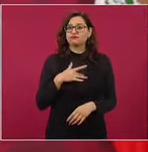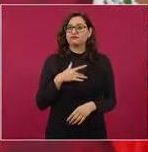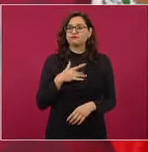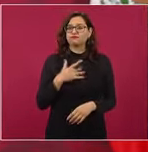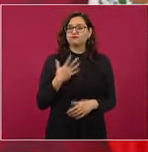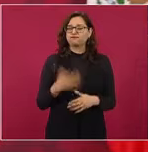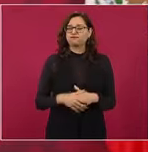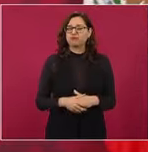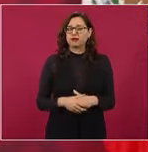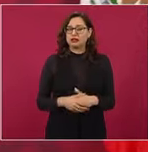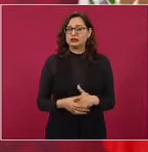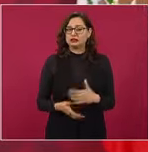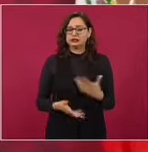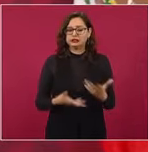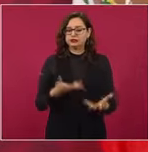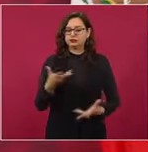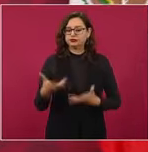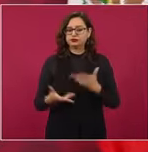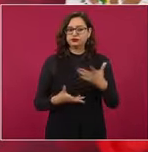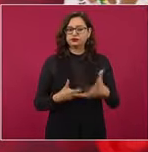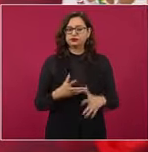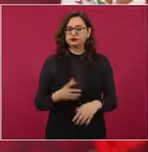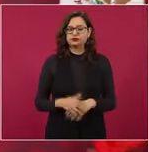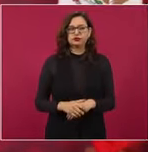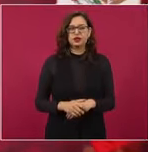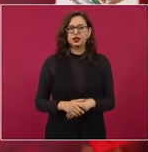desolvidaron a los